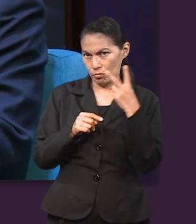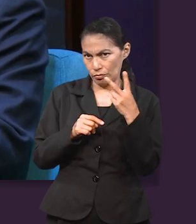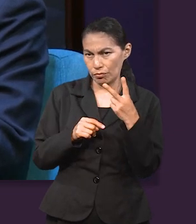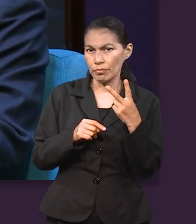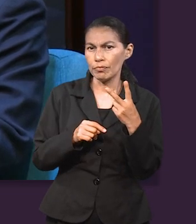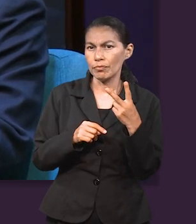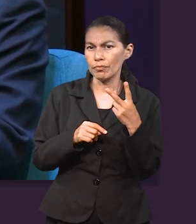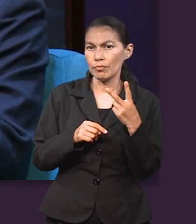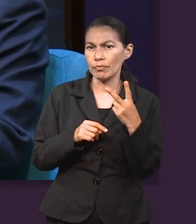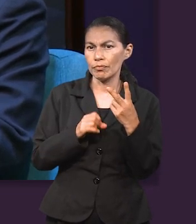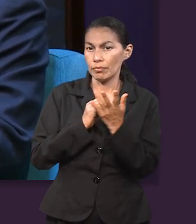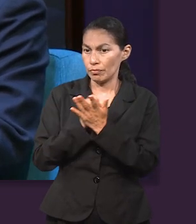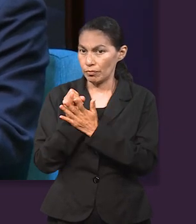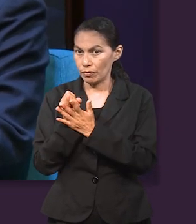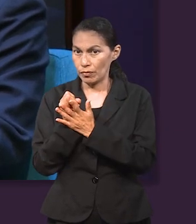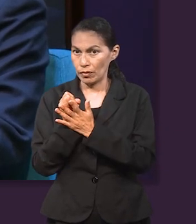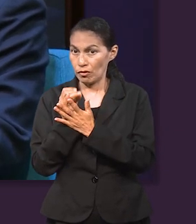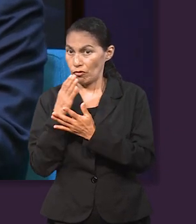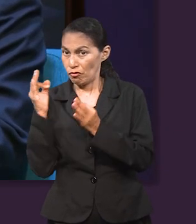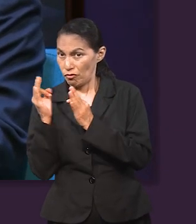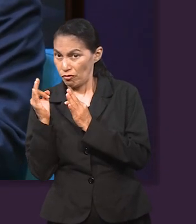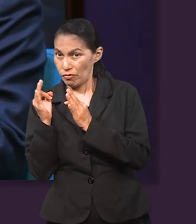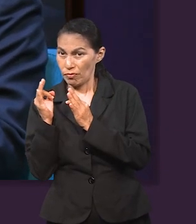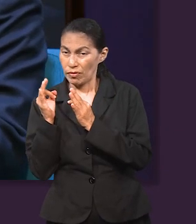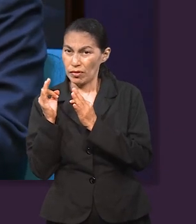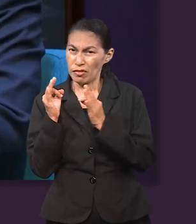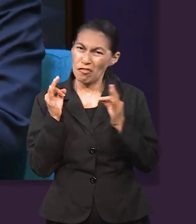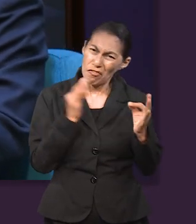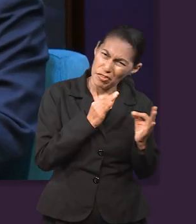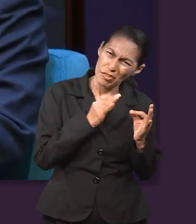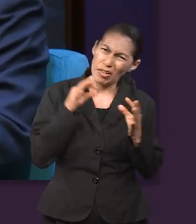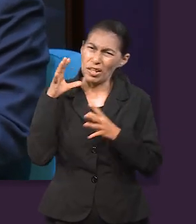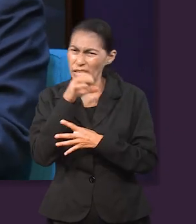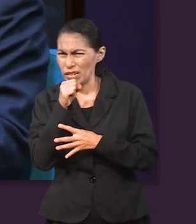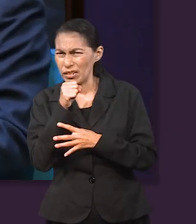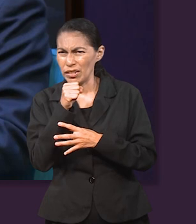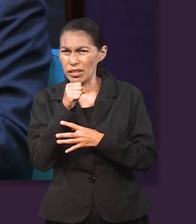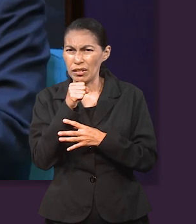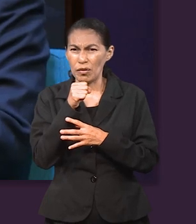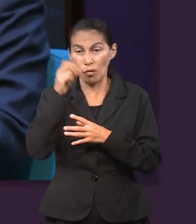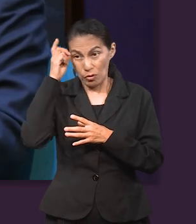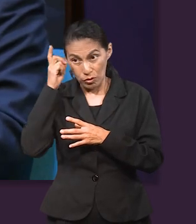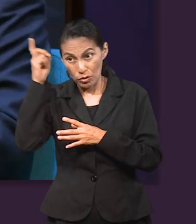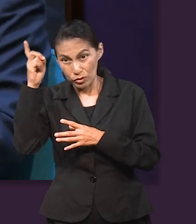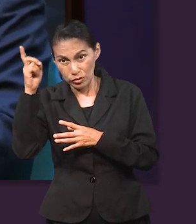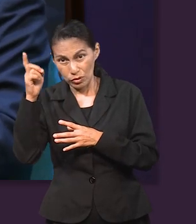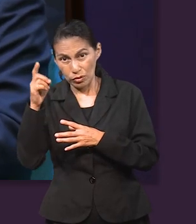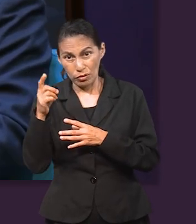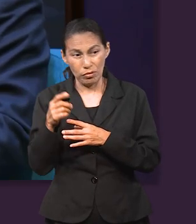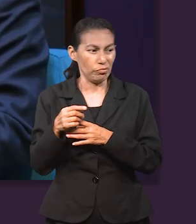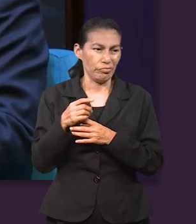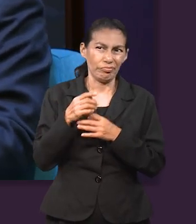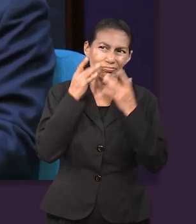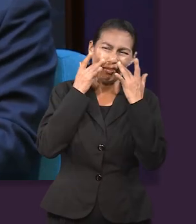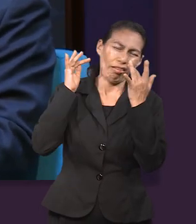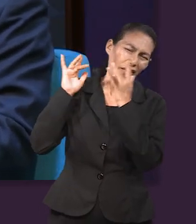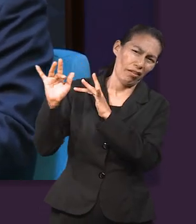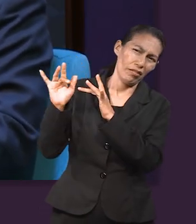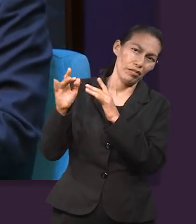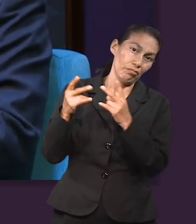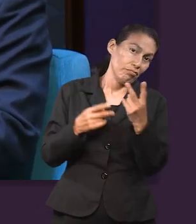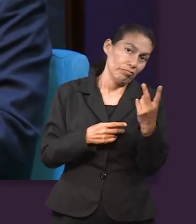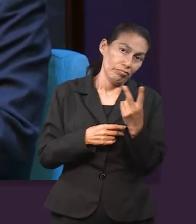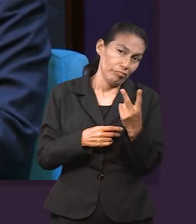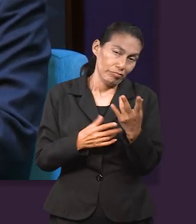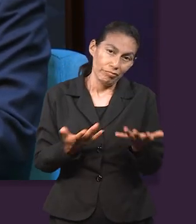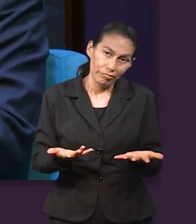Jehová dio y Jehová quitó. Tenemos dos opciones. La vida es así, ¿no? O eres frío o eres caliente.